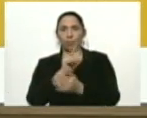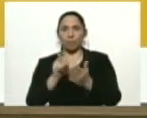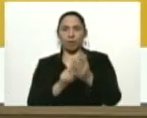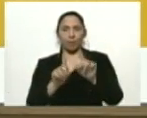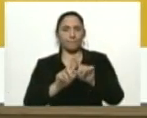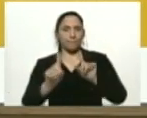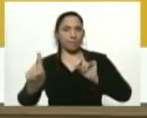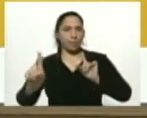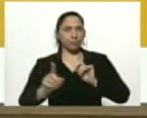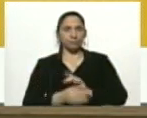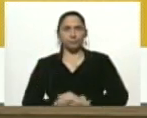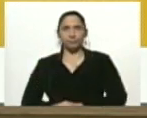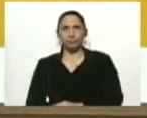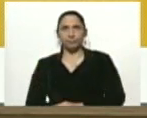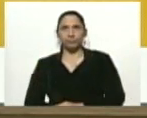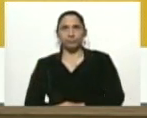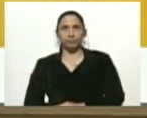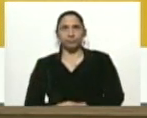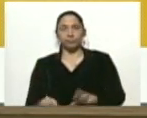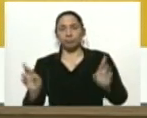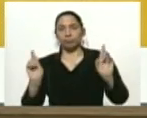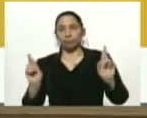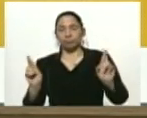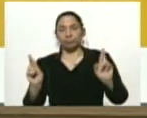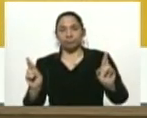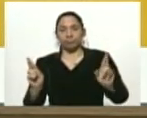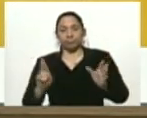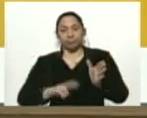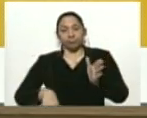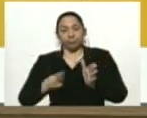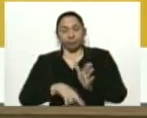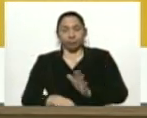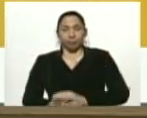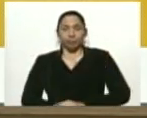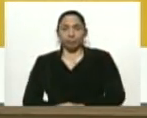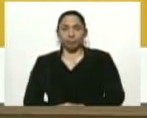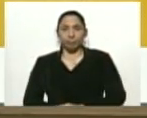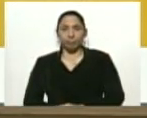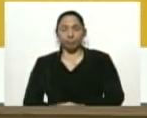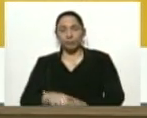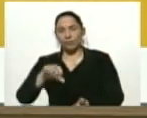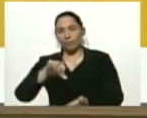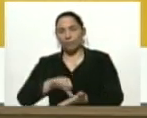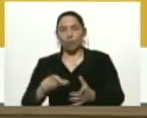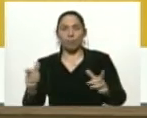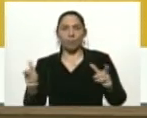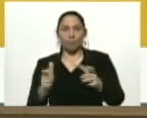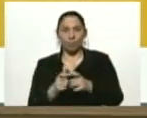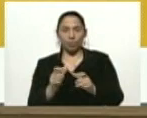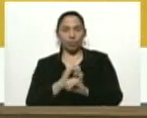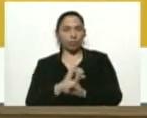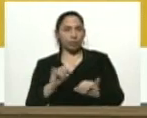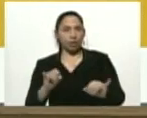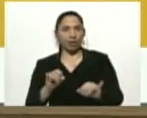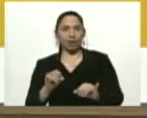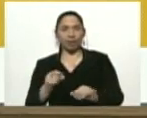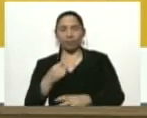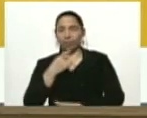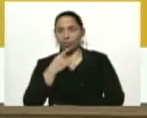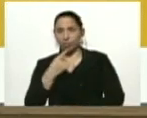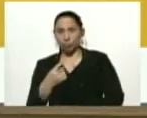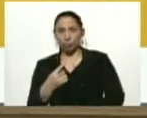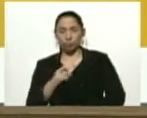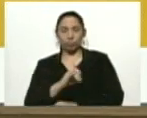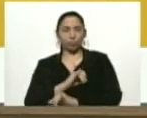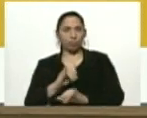pequeños focos. Afortunadamente, repito, son focos pequeños, ya están determinados y